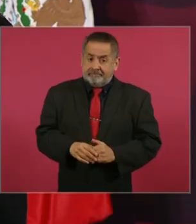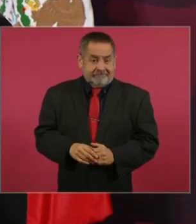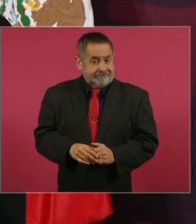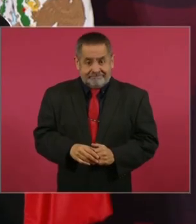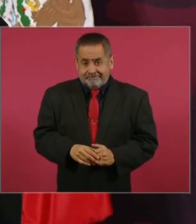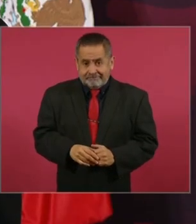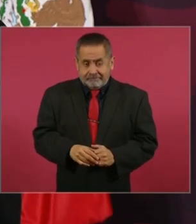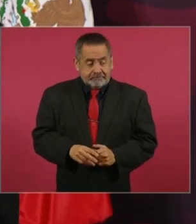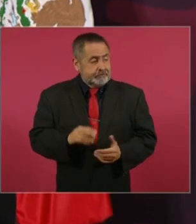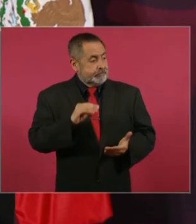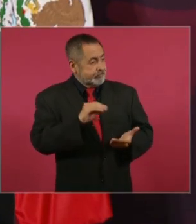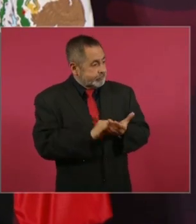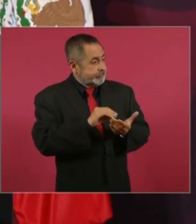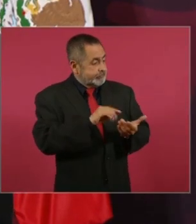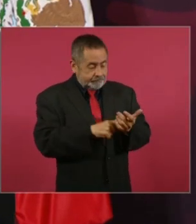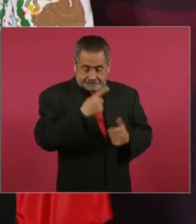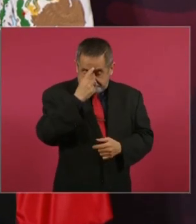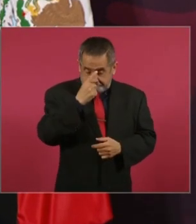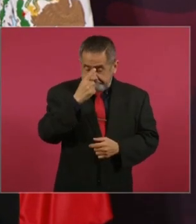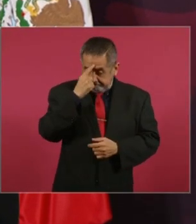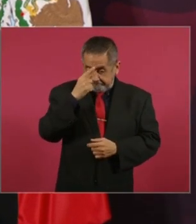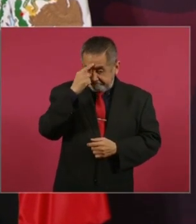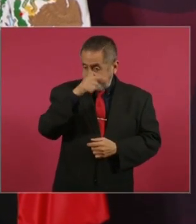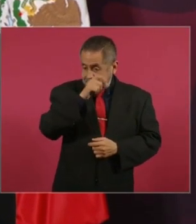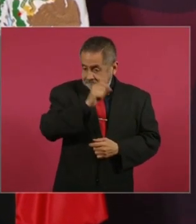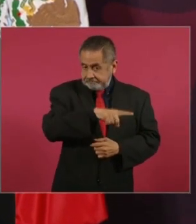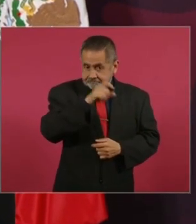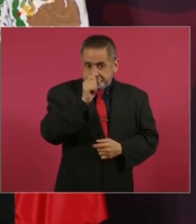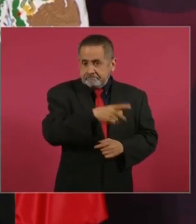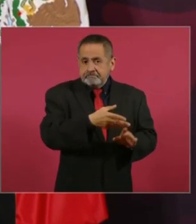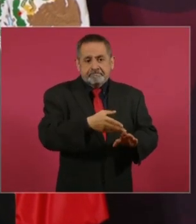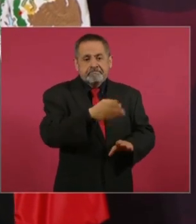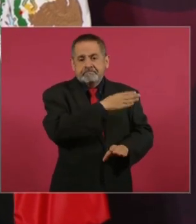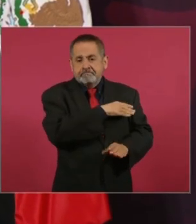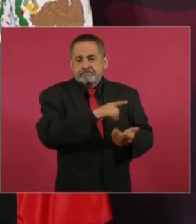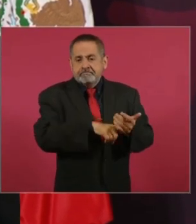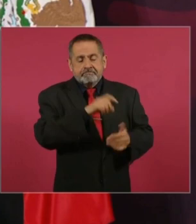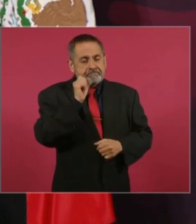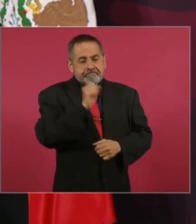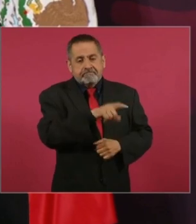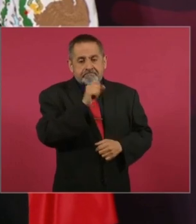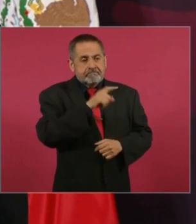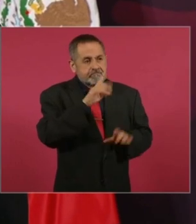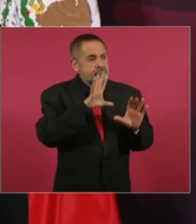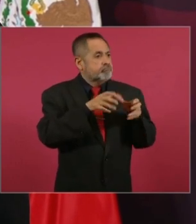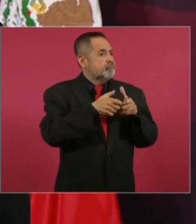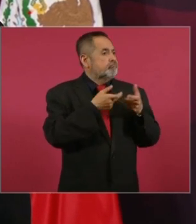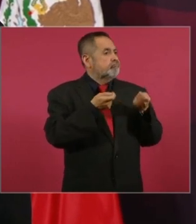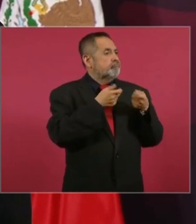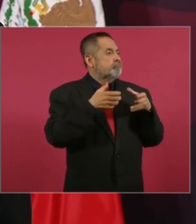siguen pensando en los de arriba,